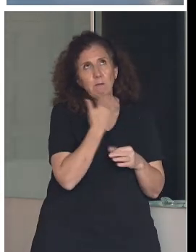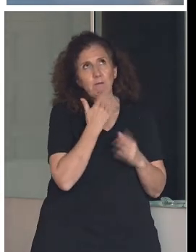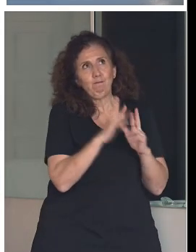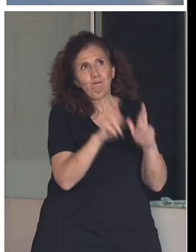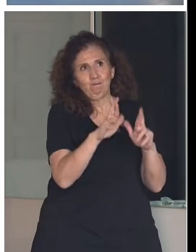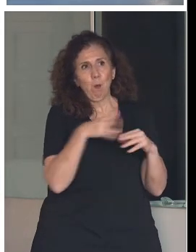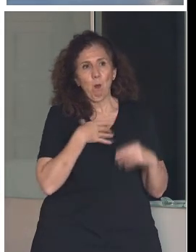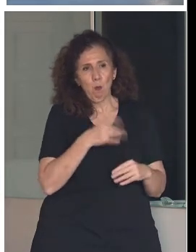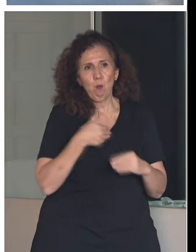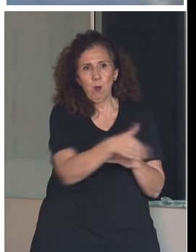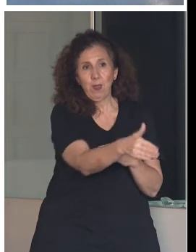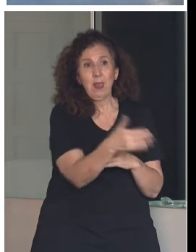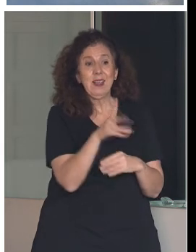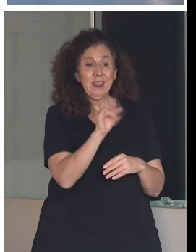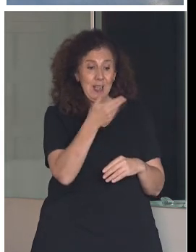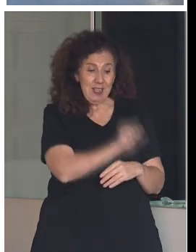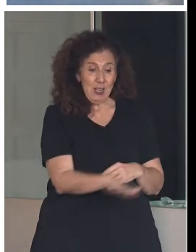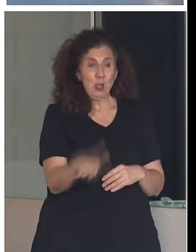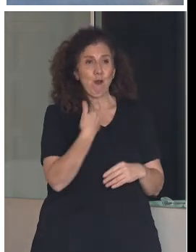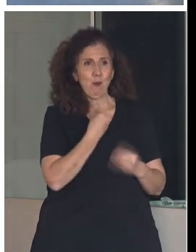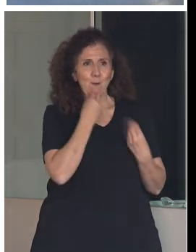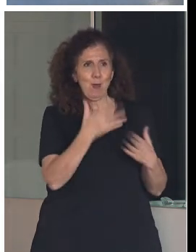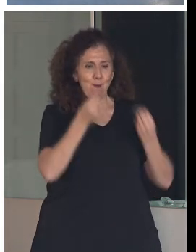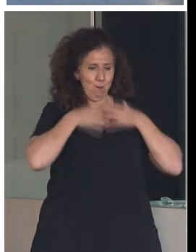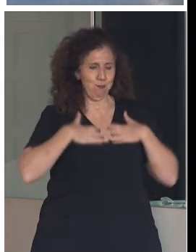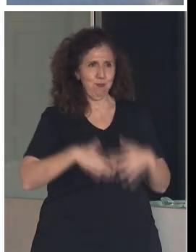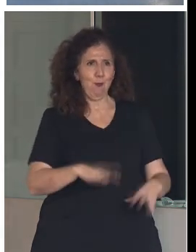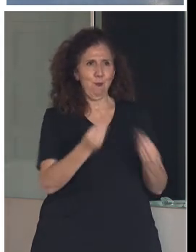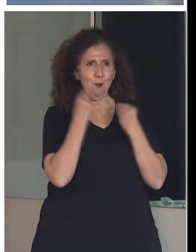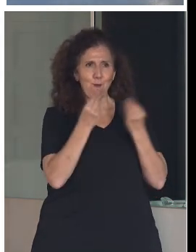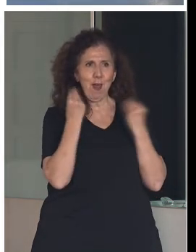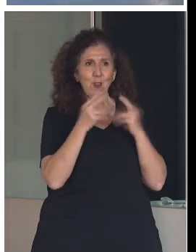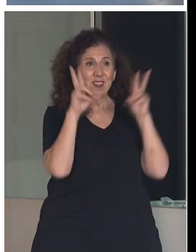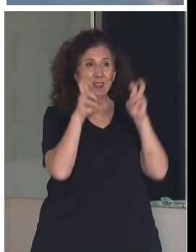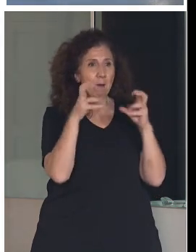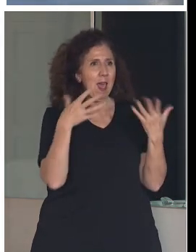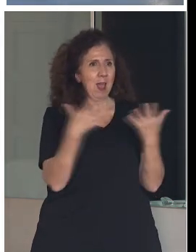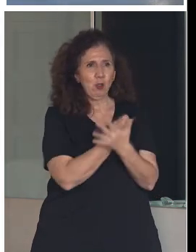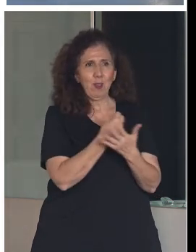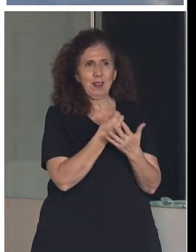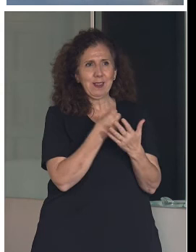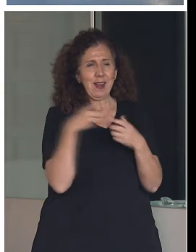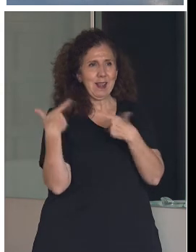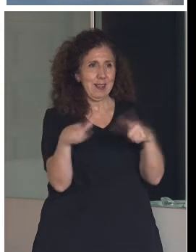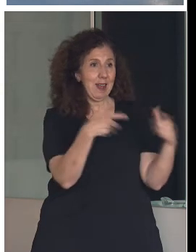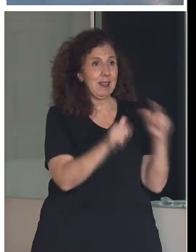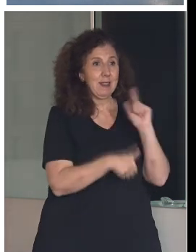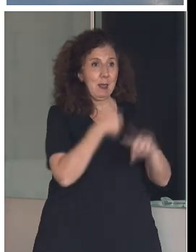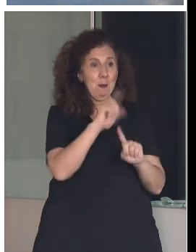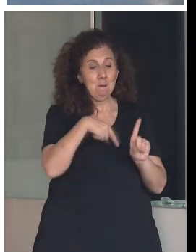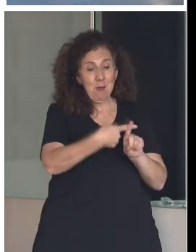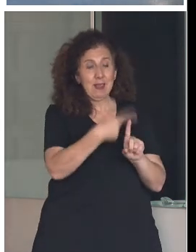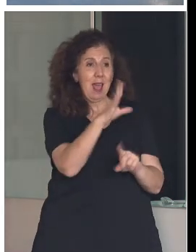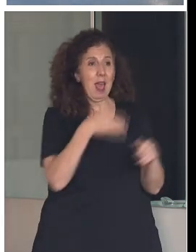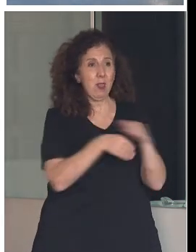Y si están bien formados en todas las áreas, incluidas las de accesibilidad, conseguiremos que nuestro patrimonio dentro de